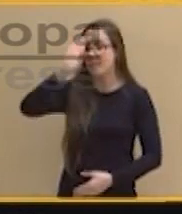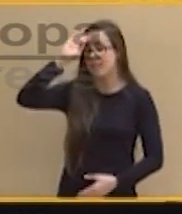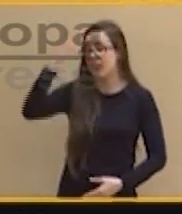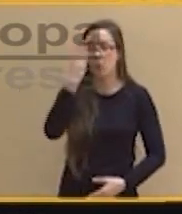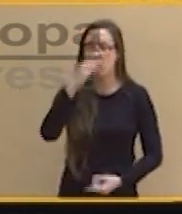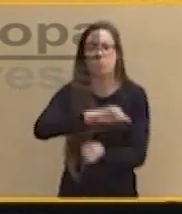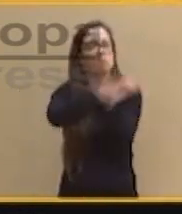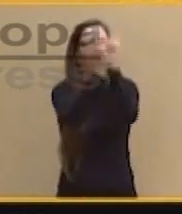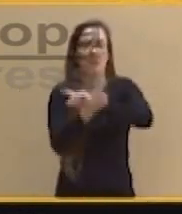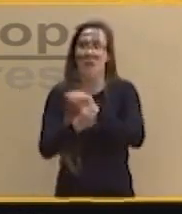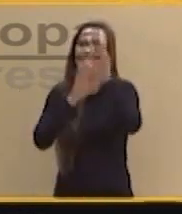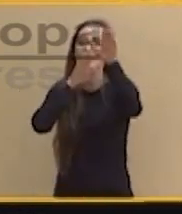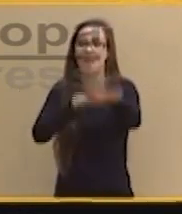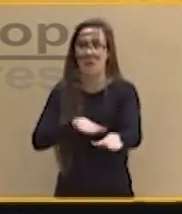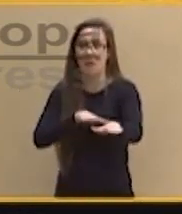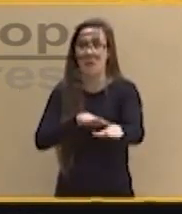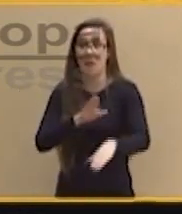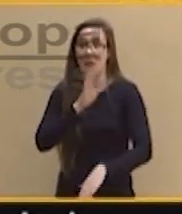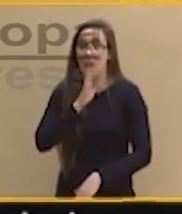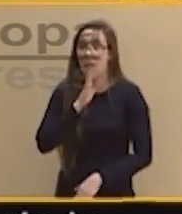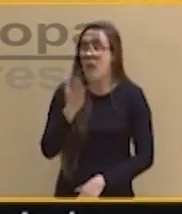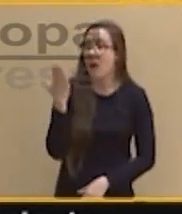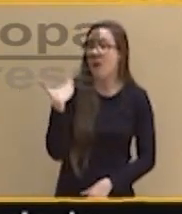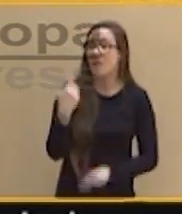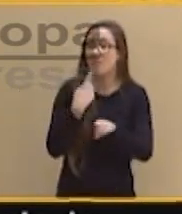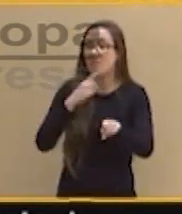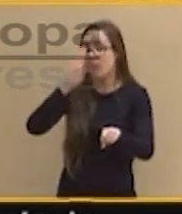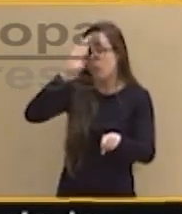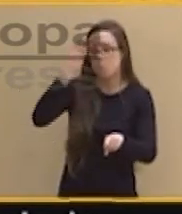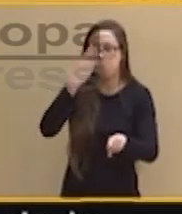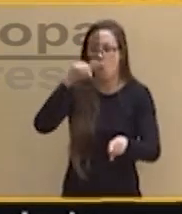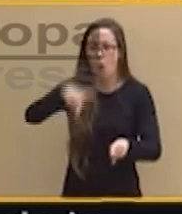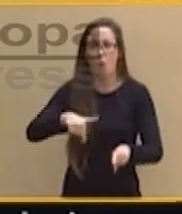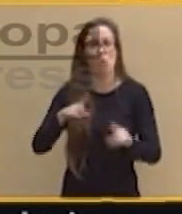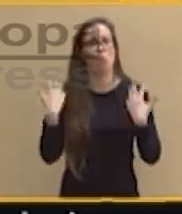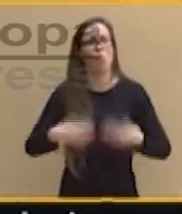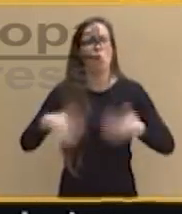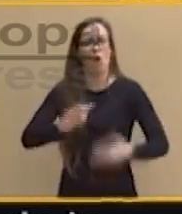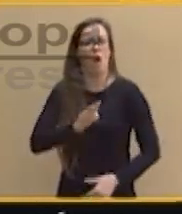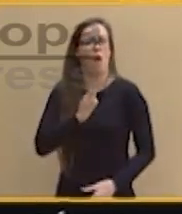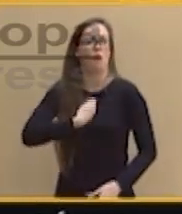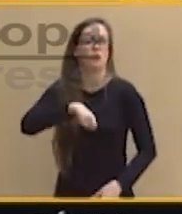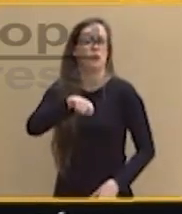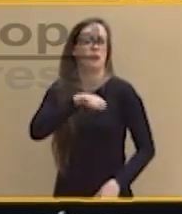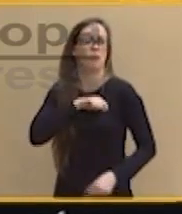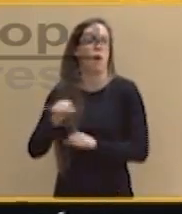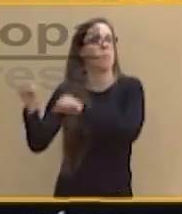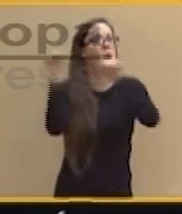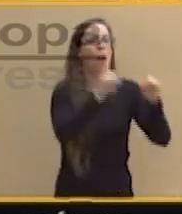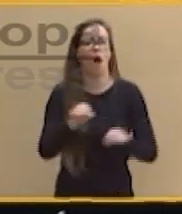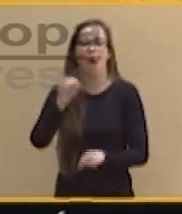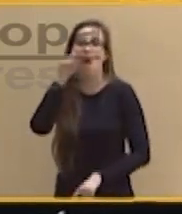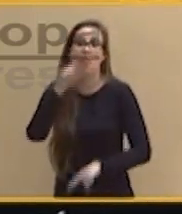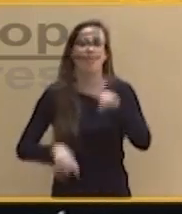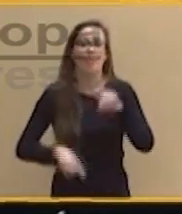definía como felón, hoy es considerado como un patriota. ¿Cómo cambian las tornas dependiendo del cristal con que se mira? Aznar era un